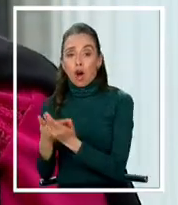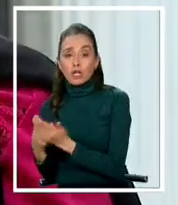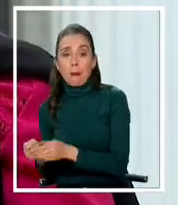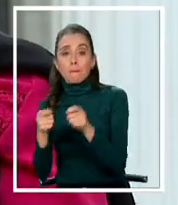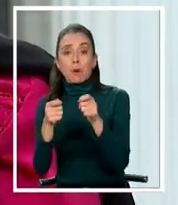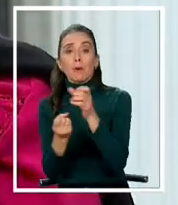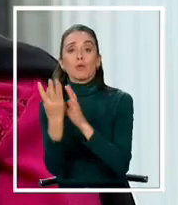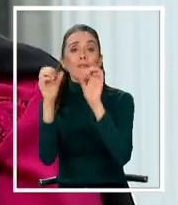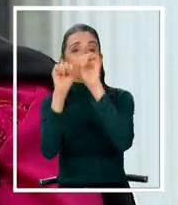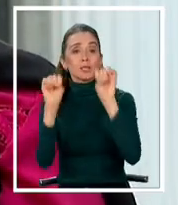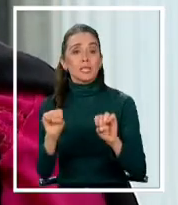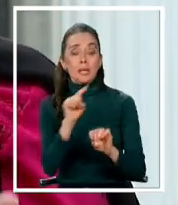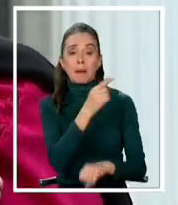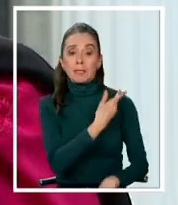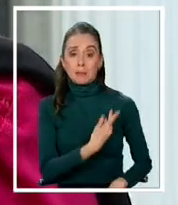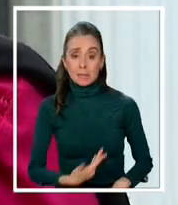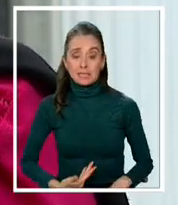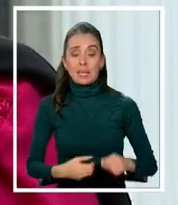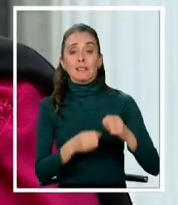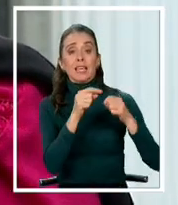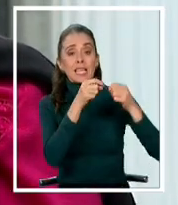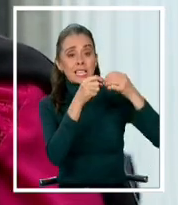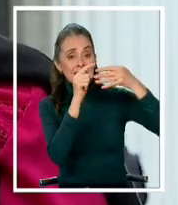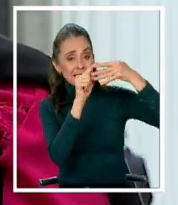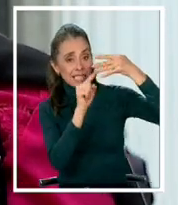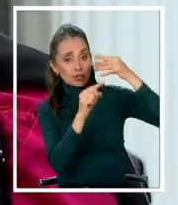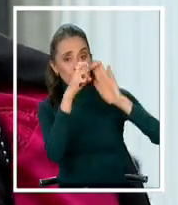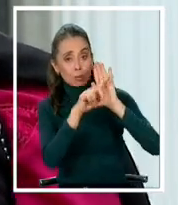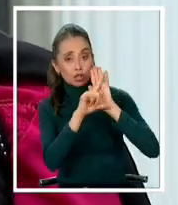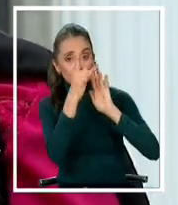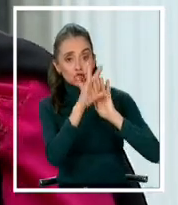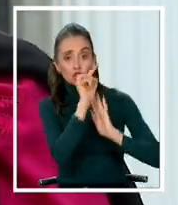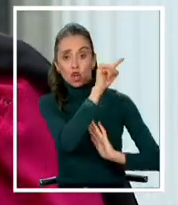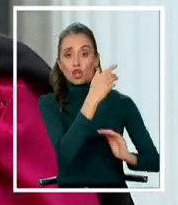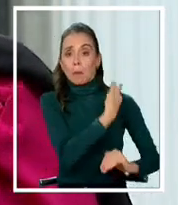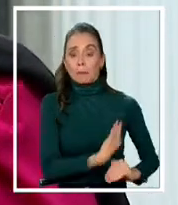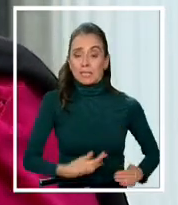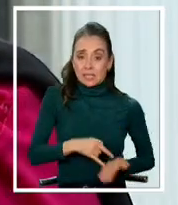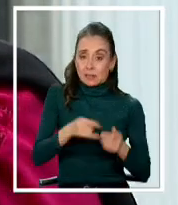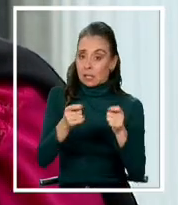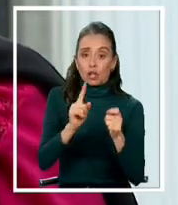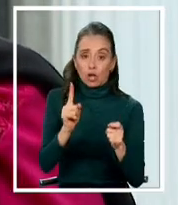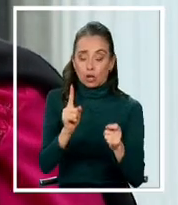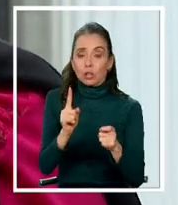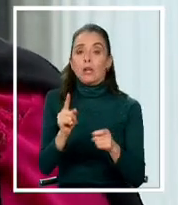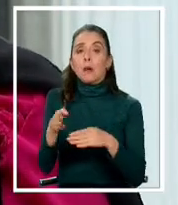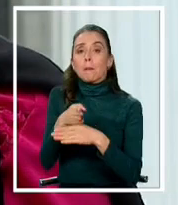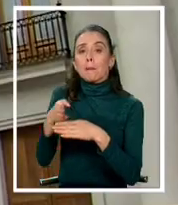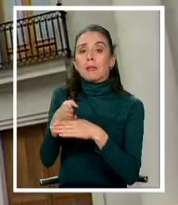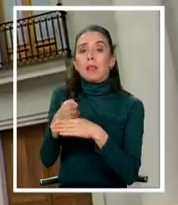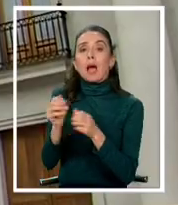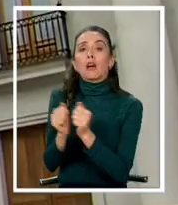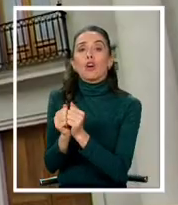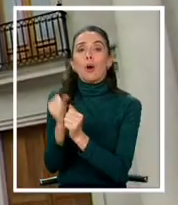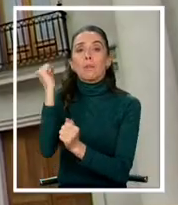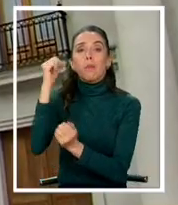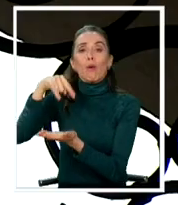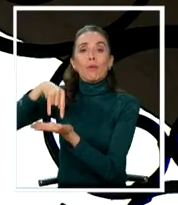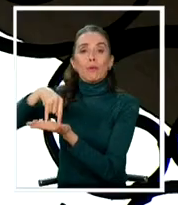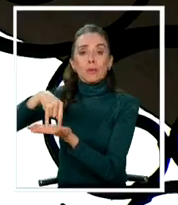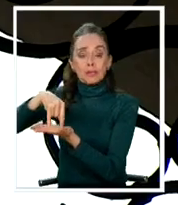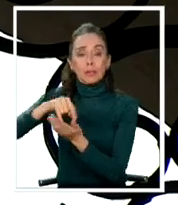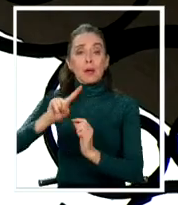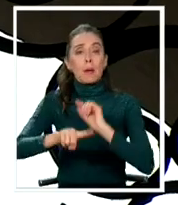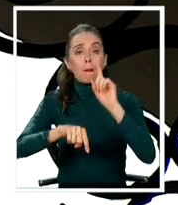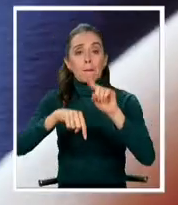proponiendo se eliminan esas iniciativas exclusivas y se comparten ahora con el poder legislativo. De aprobarse la